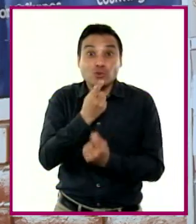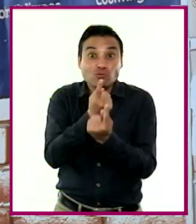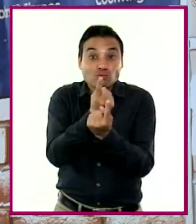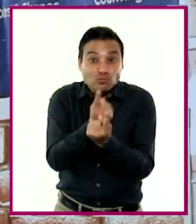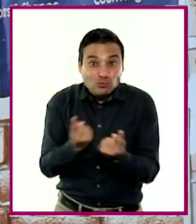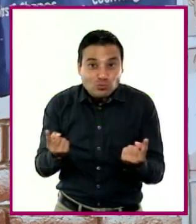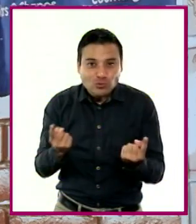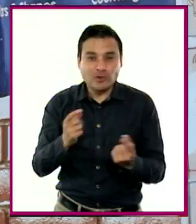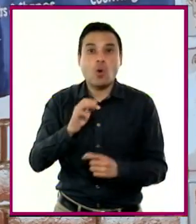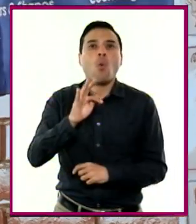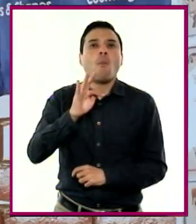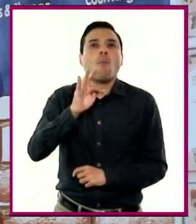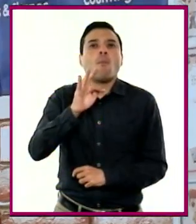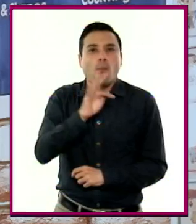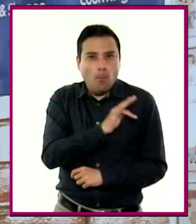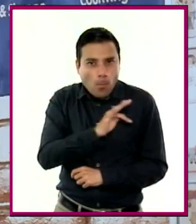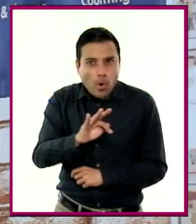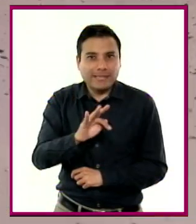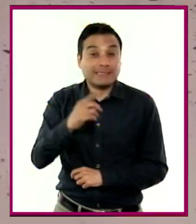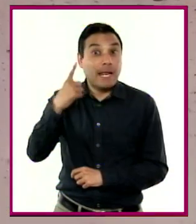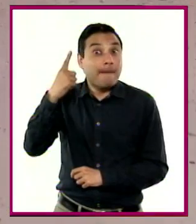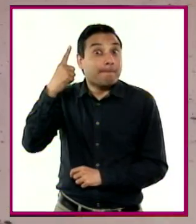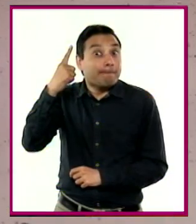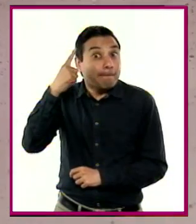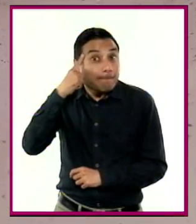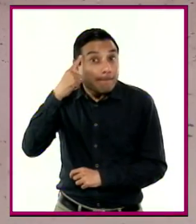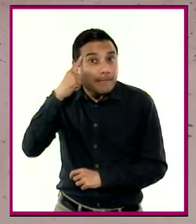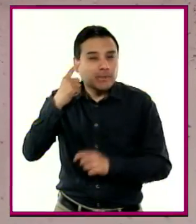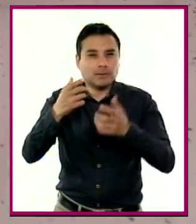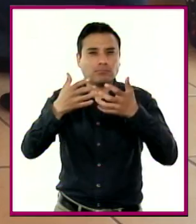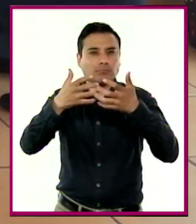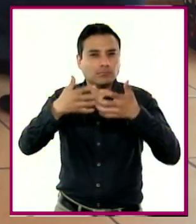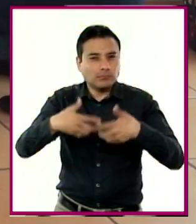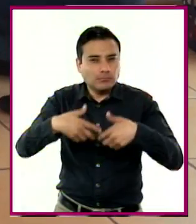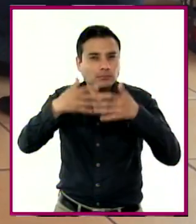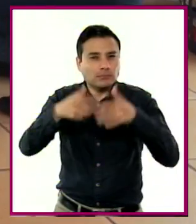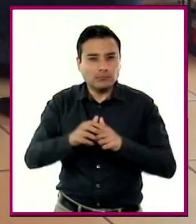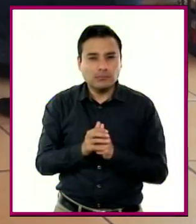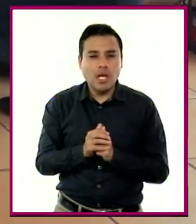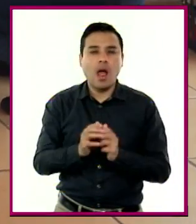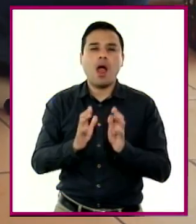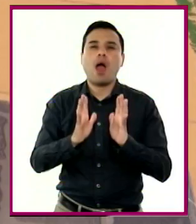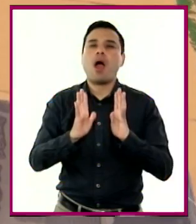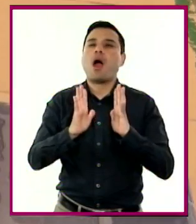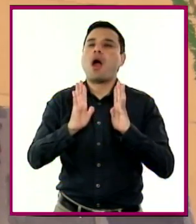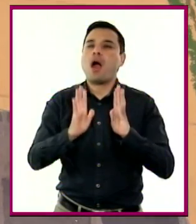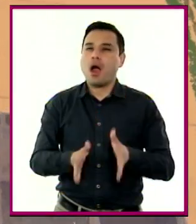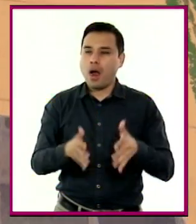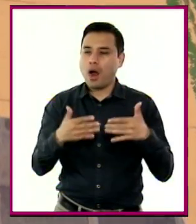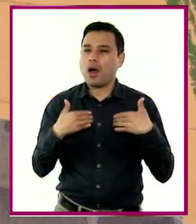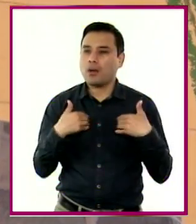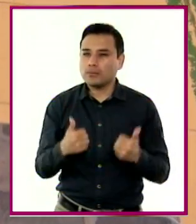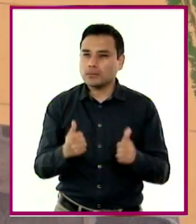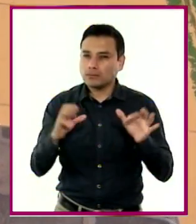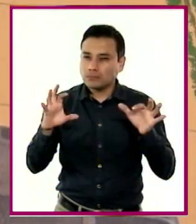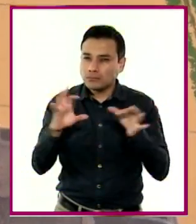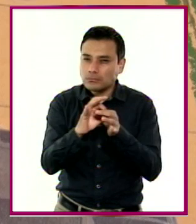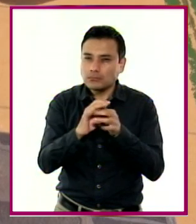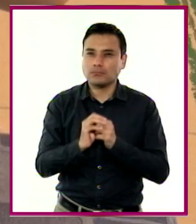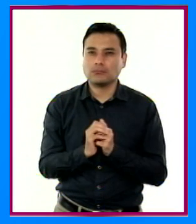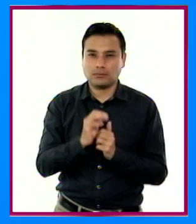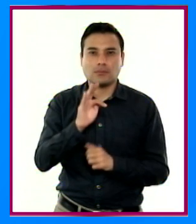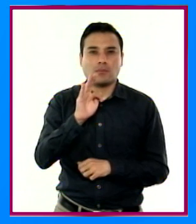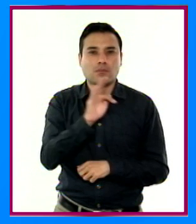establezcan conexiones lógicas, lleven a cabo procesos de indagación y experimentación.